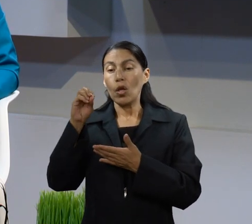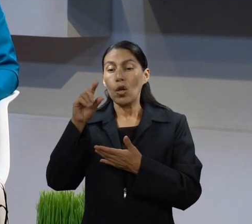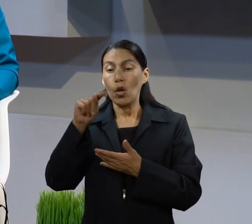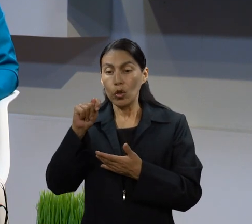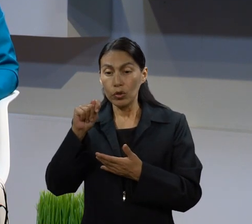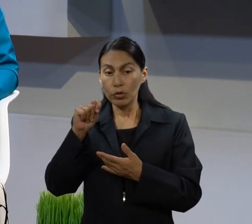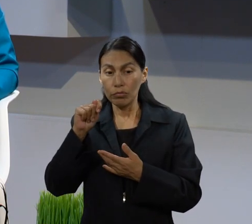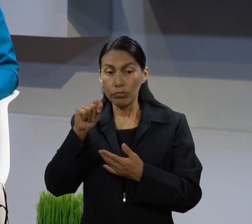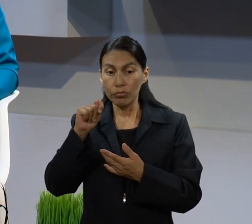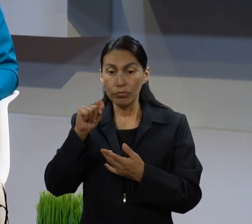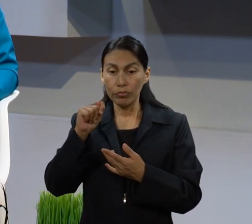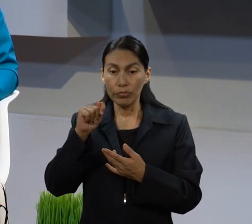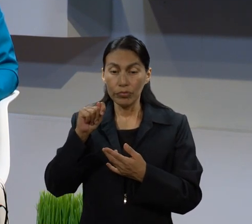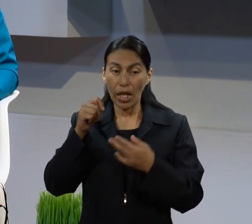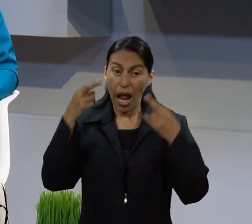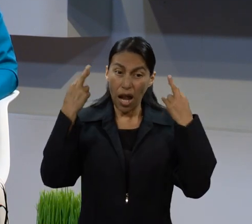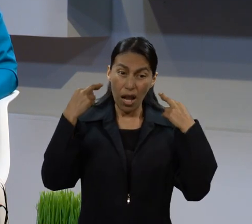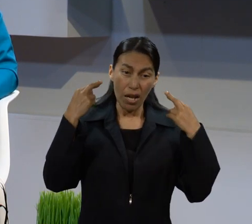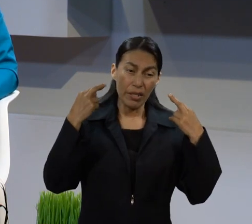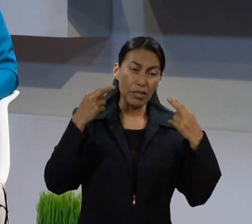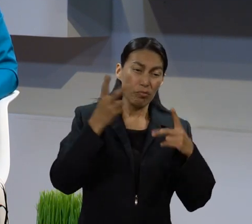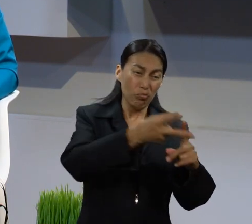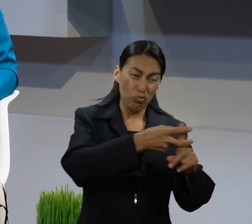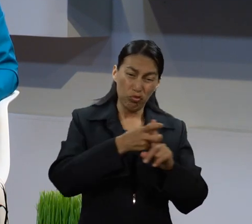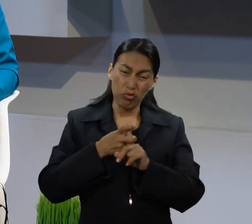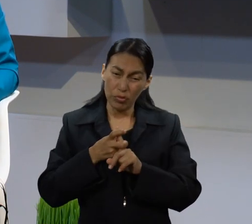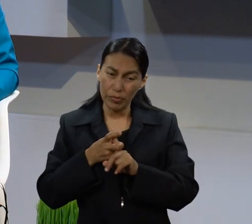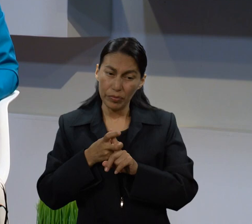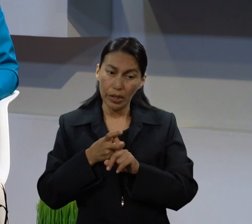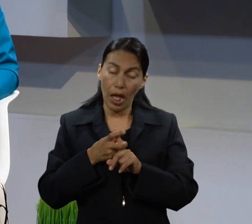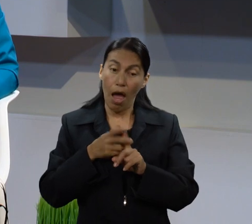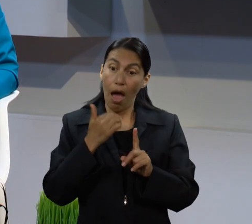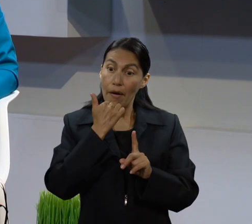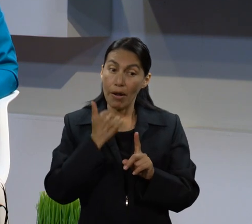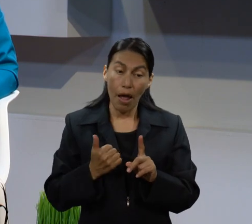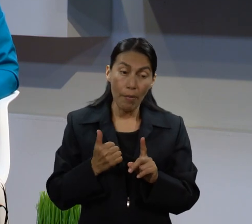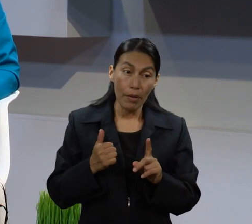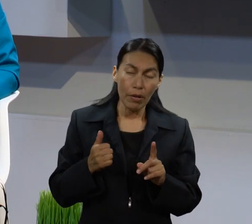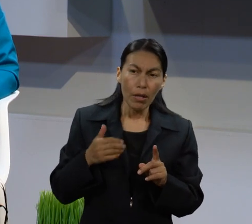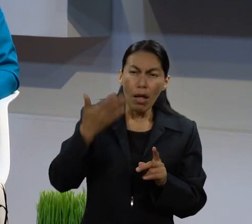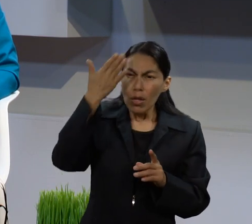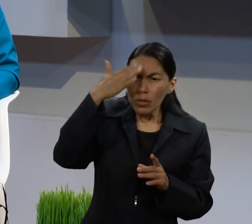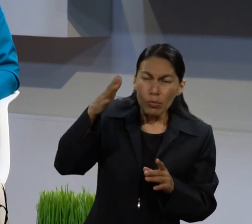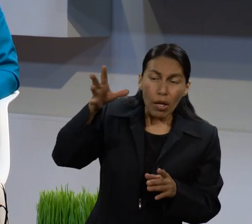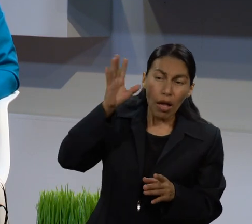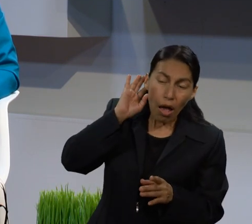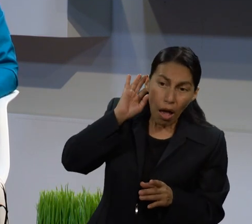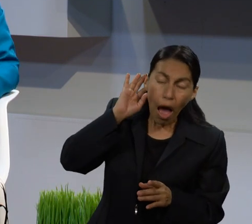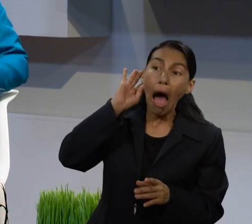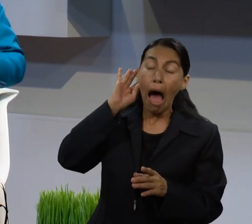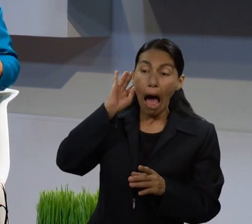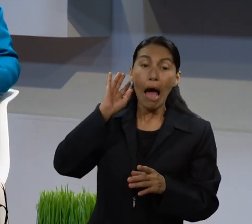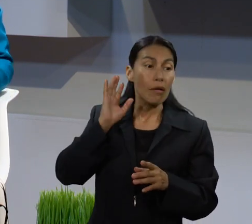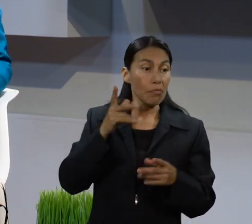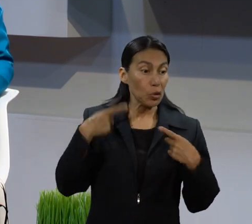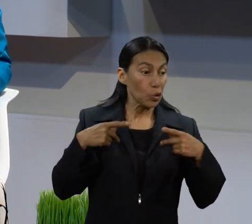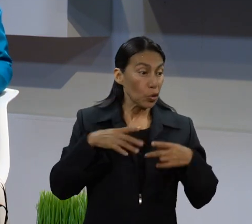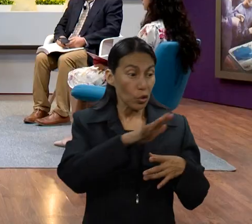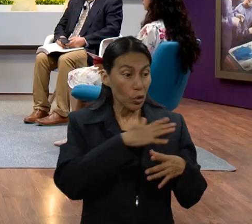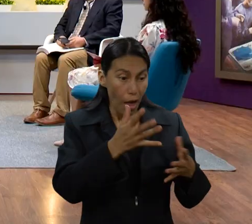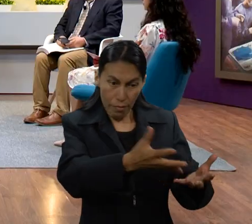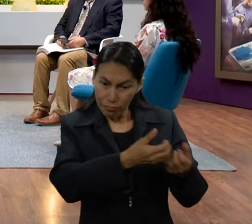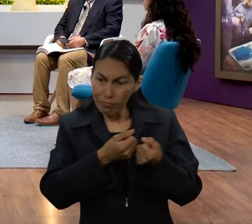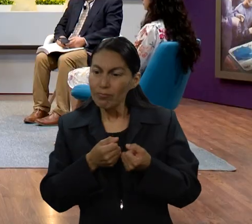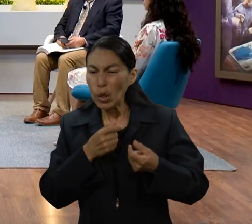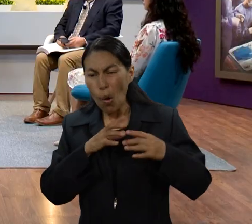él se entera que su pariente había sido tomado como prisionero, y alistó a sus